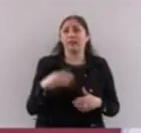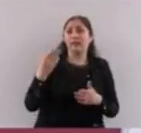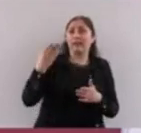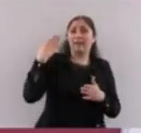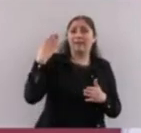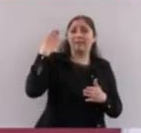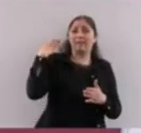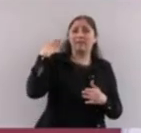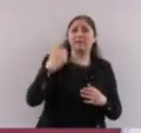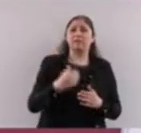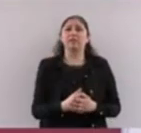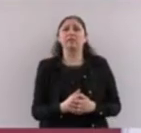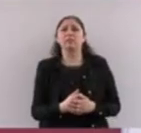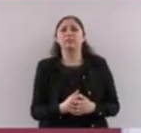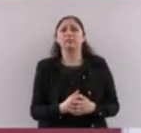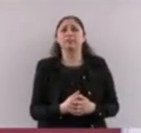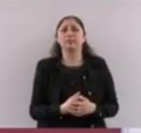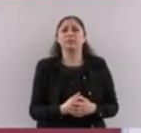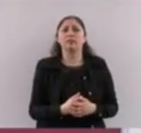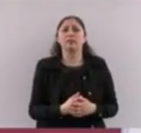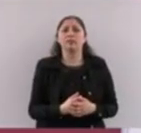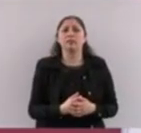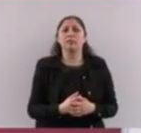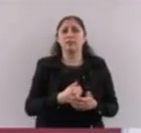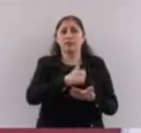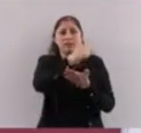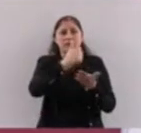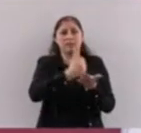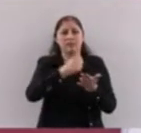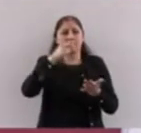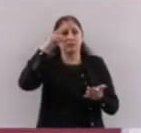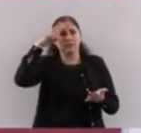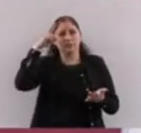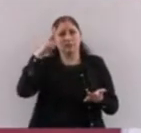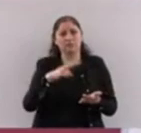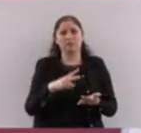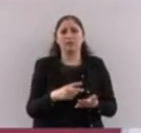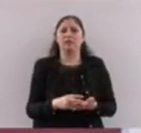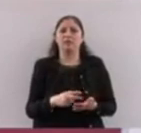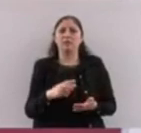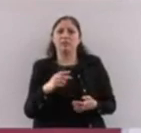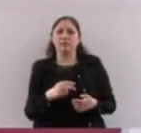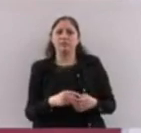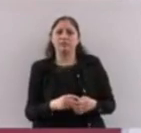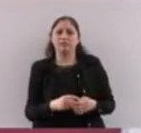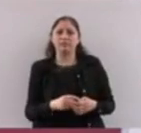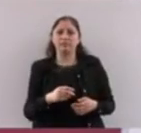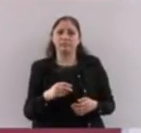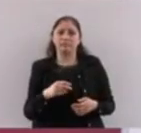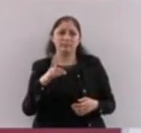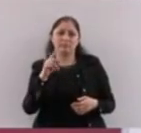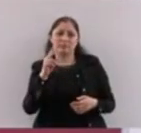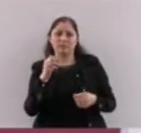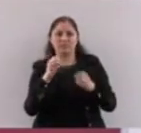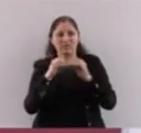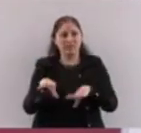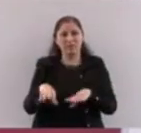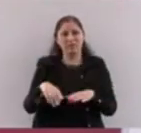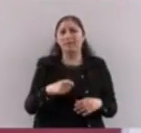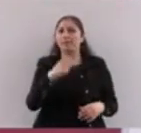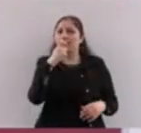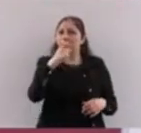y la Ciudad de México no ha quebrado. Lo que significa es que no tenían razón. Y el presidente, con esa